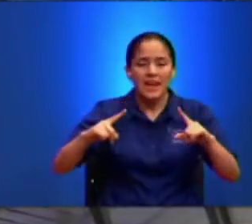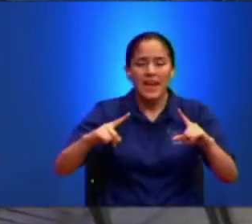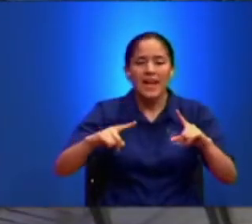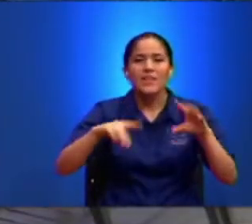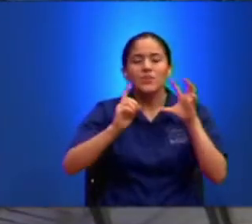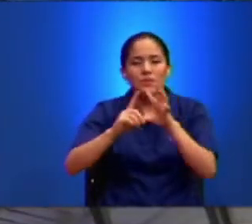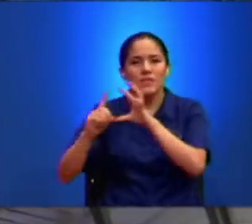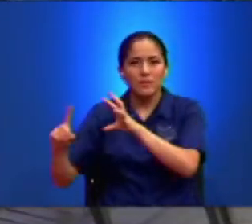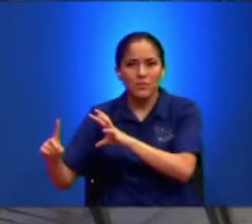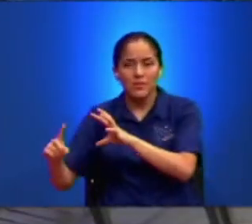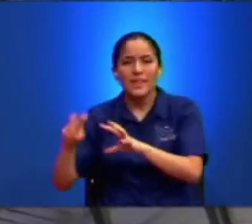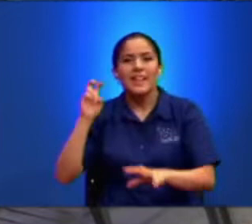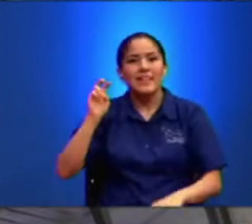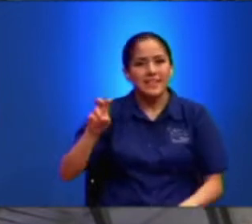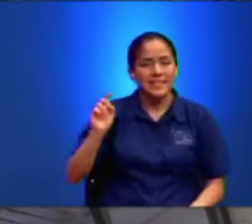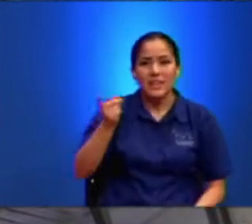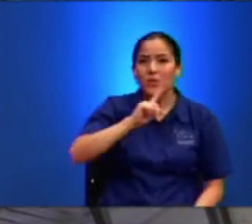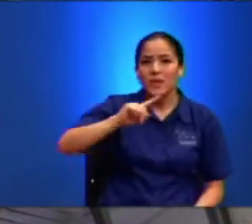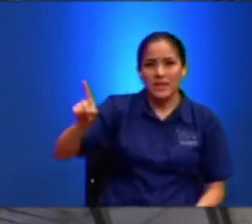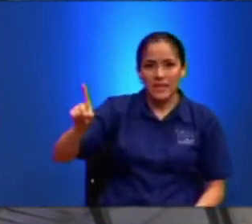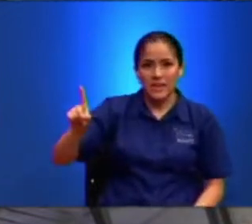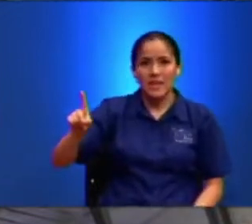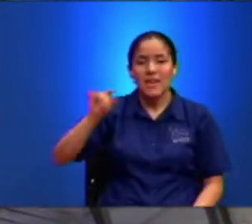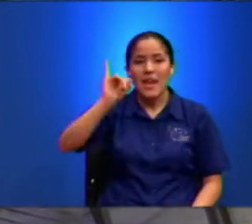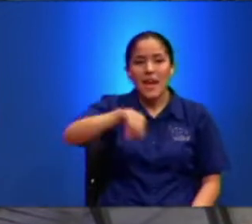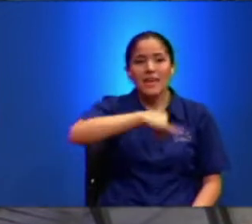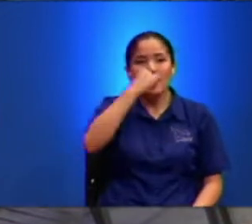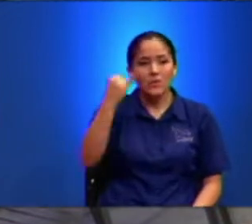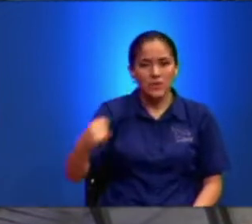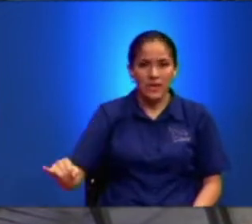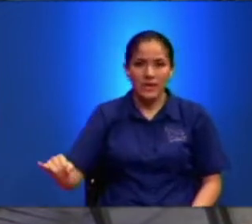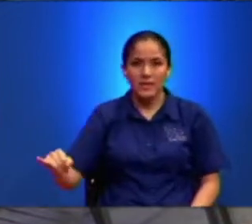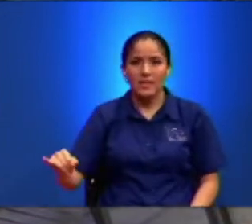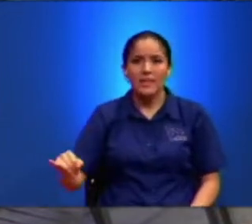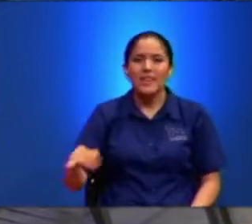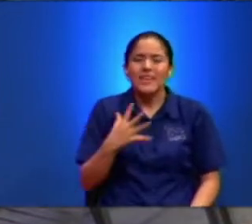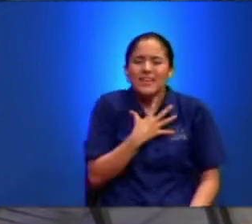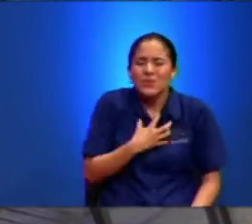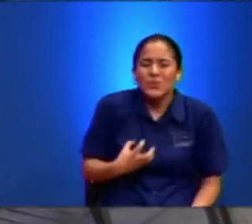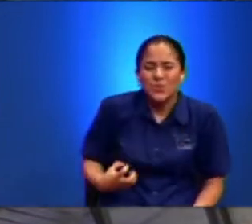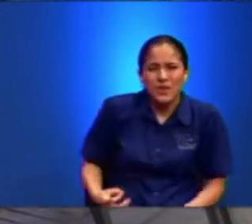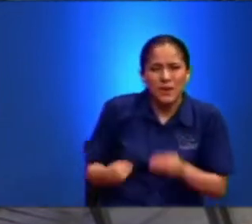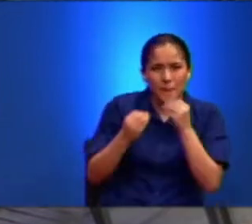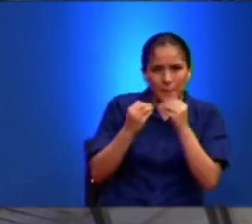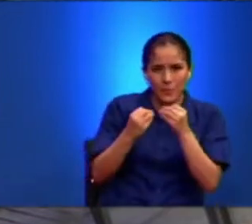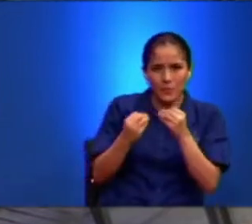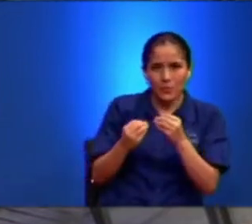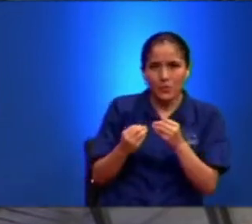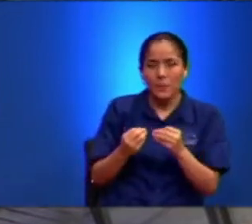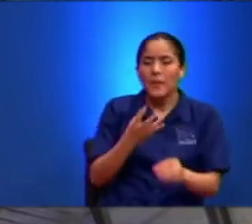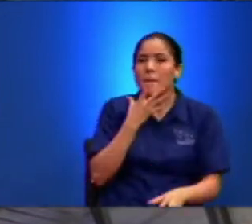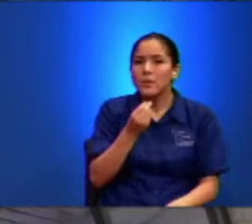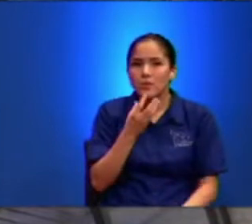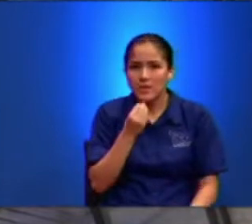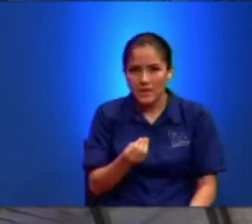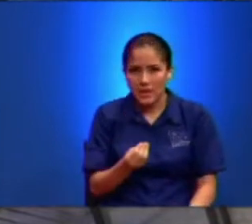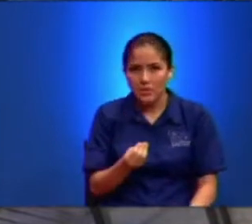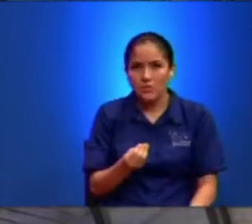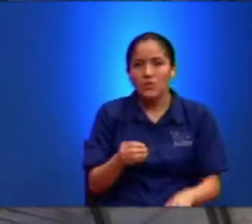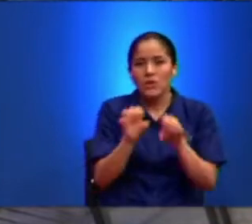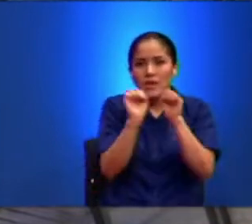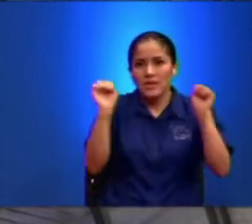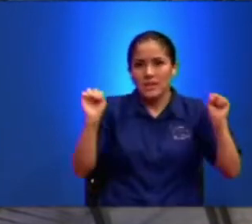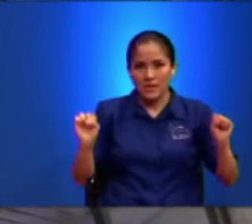le era necesario Ir a Jerusalén Y padecer mucho De los ancianos De los principales sacerdotes Y de los escribas